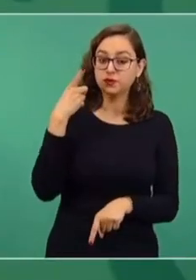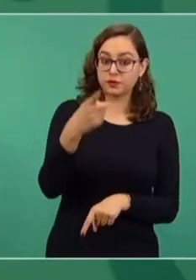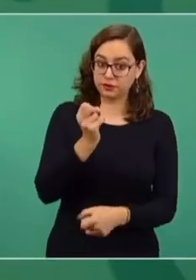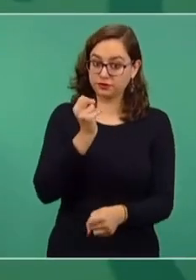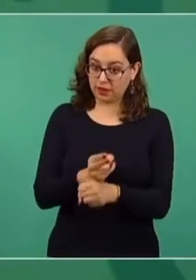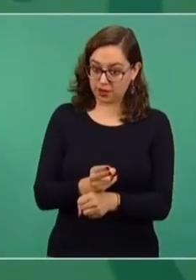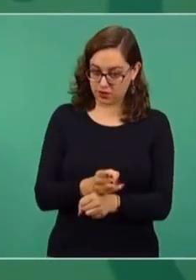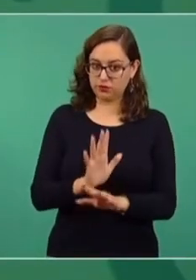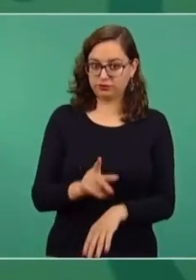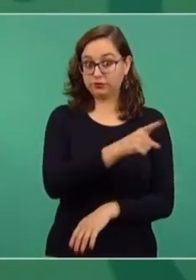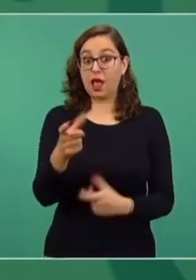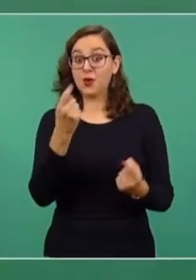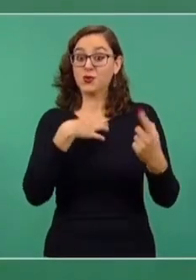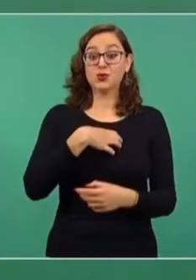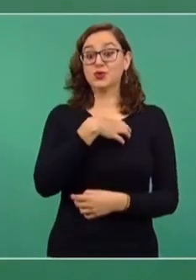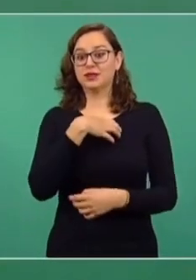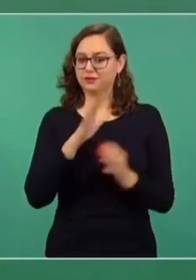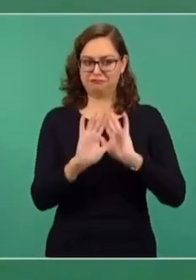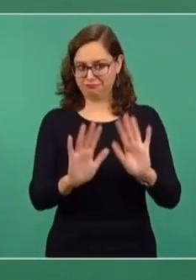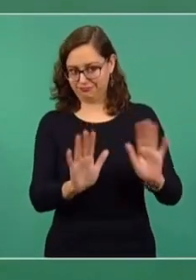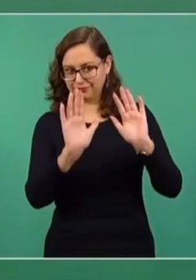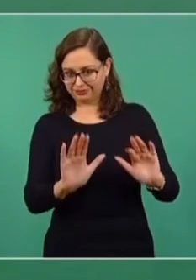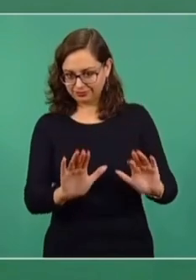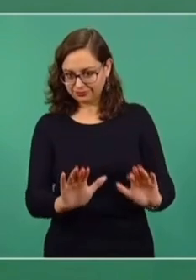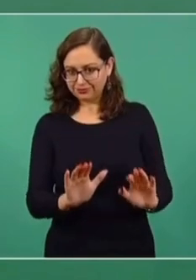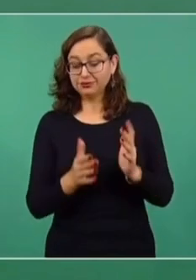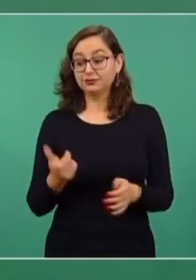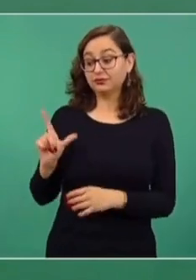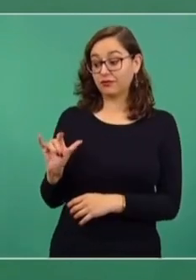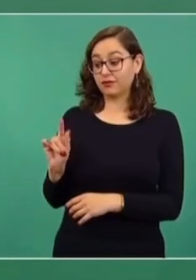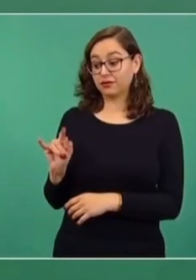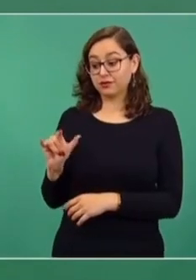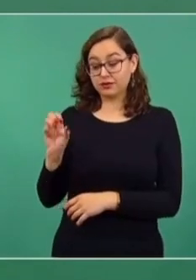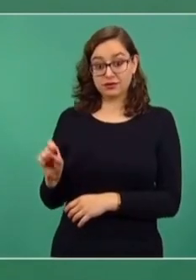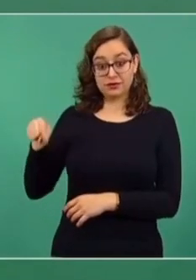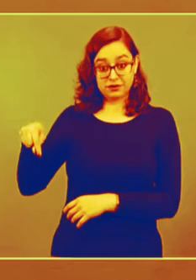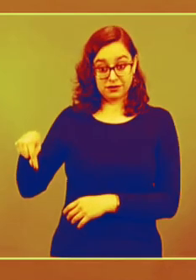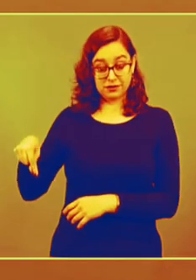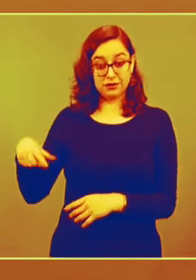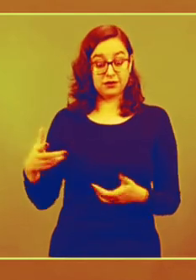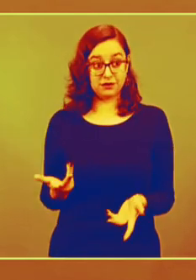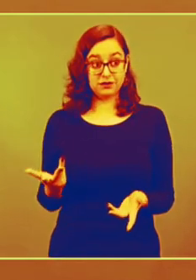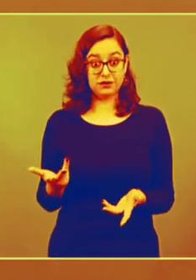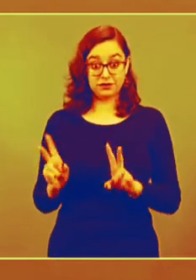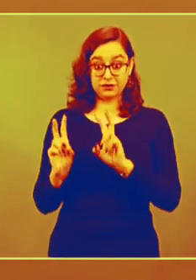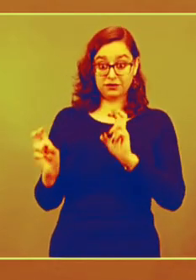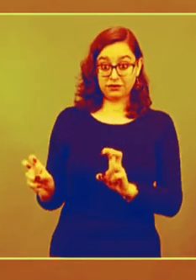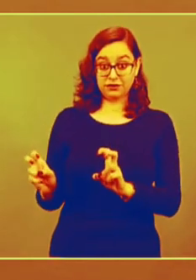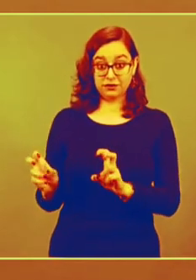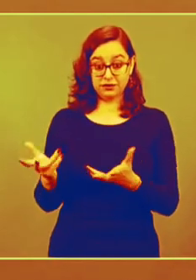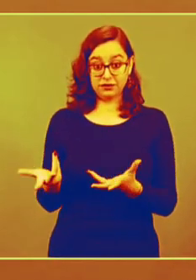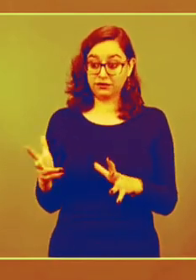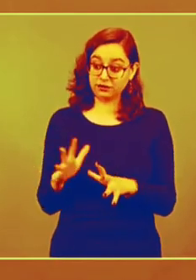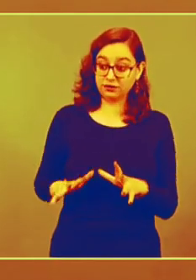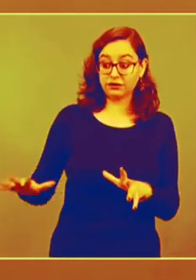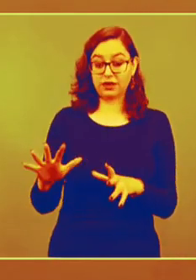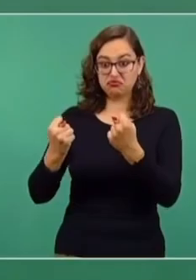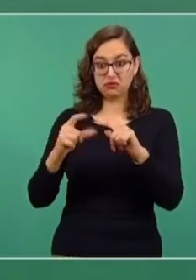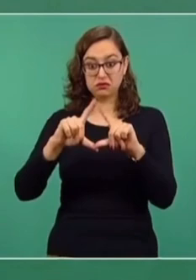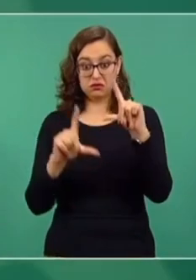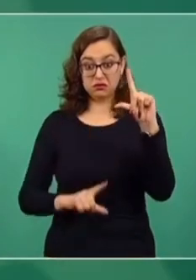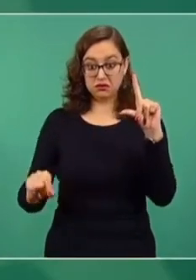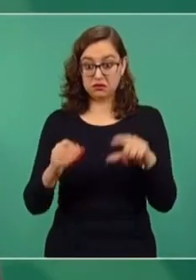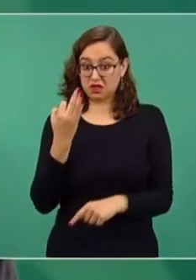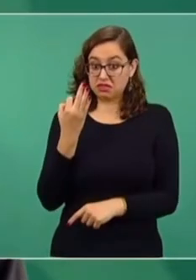con el litio, de que si hay un acto de traición a la patria